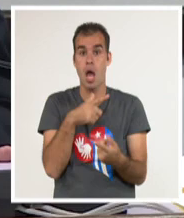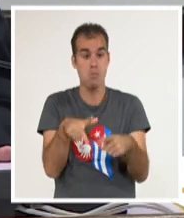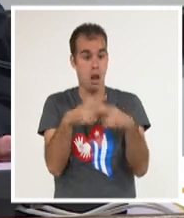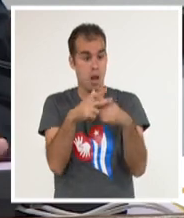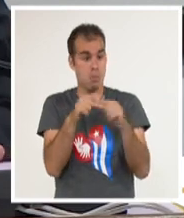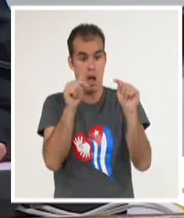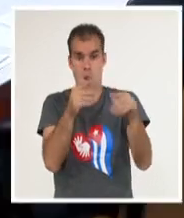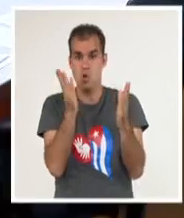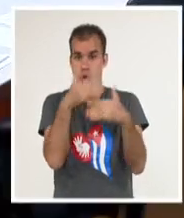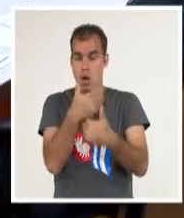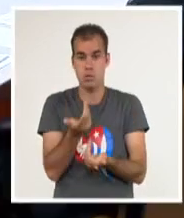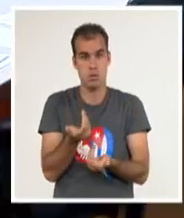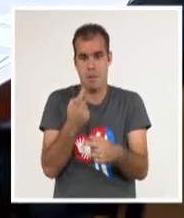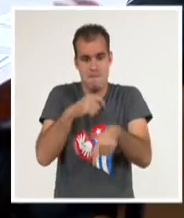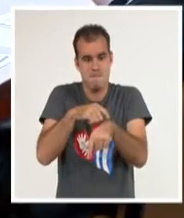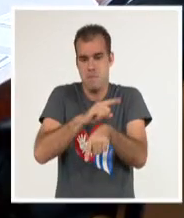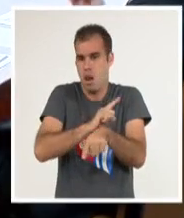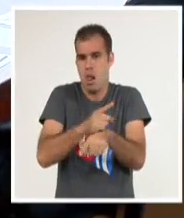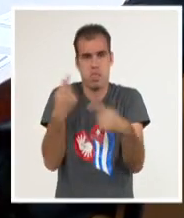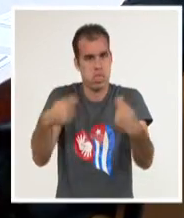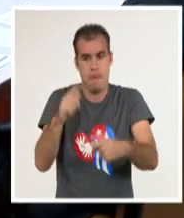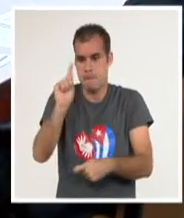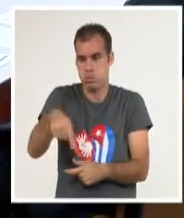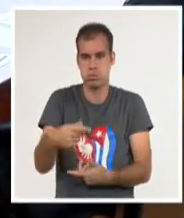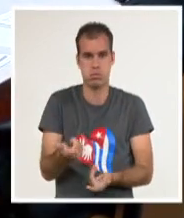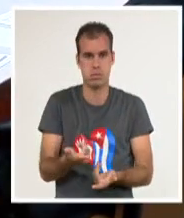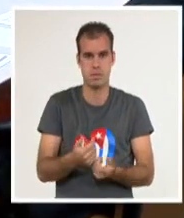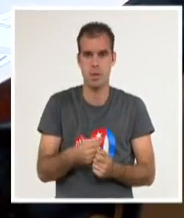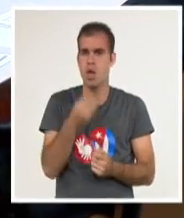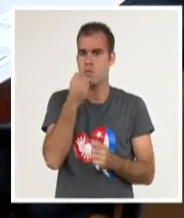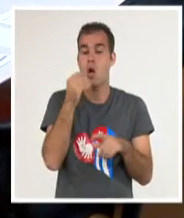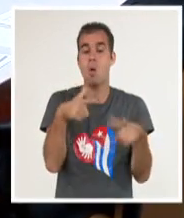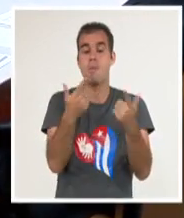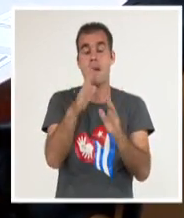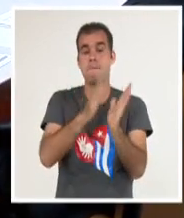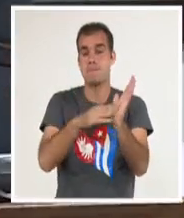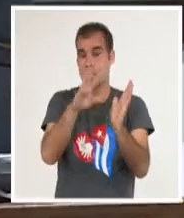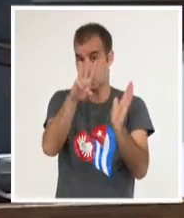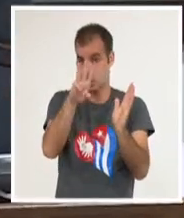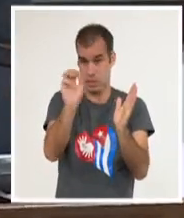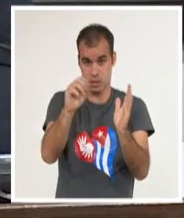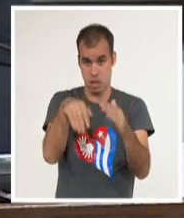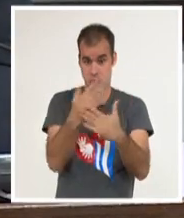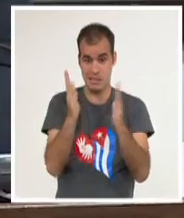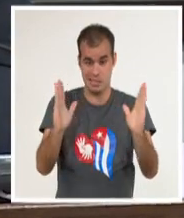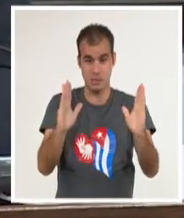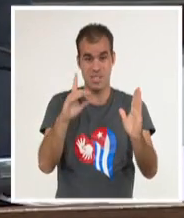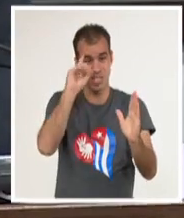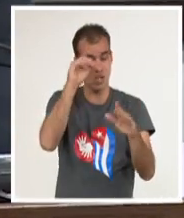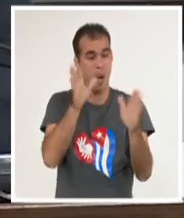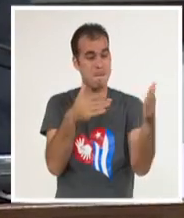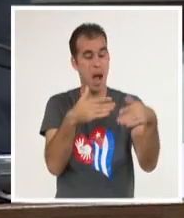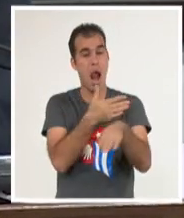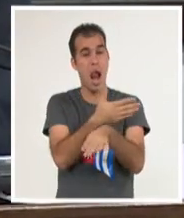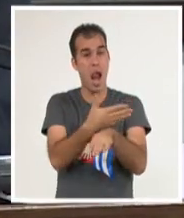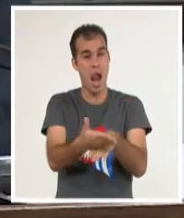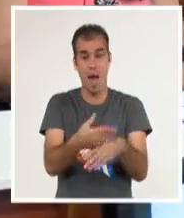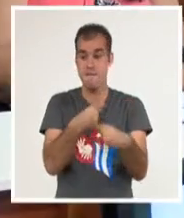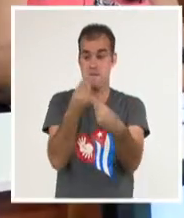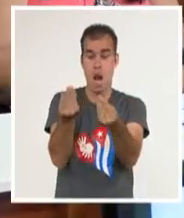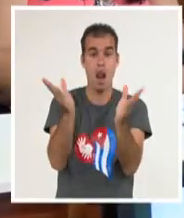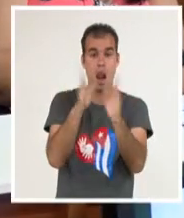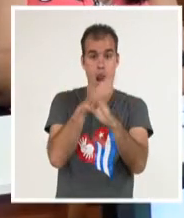Cada minuto aquí cuenta. Para cumplir con el compromiso de en 30 días entregar las cargas atrasadas, el jefe de gobierno indicó a las